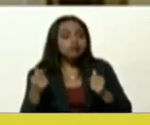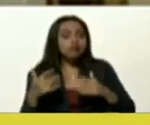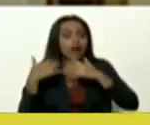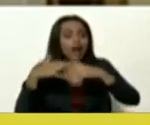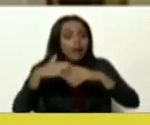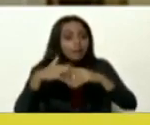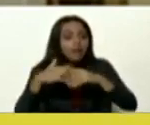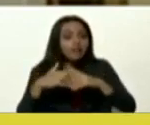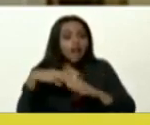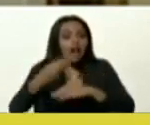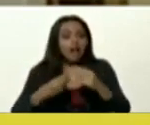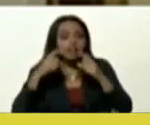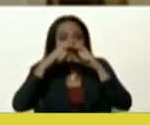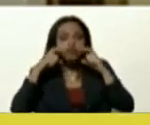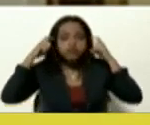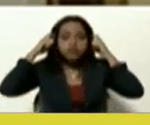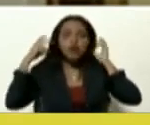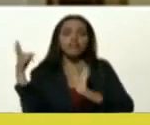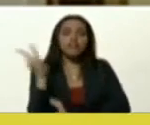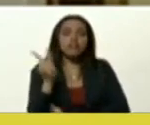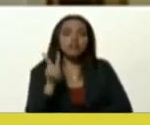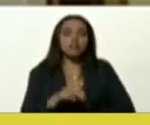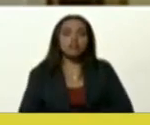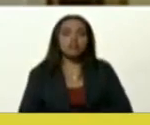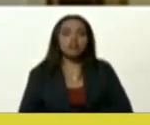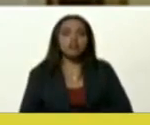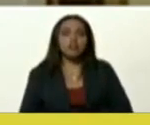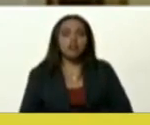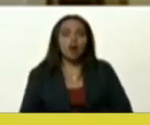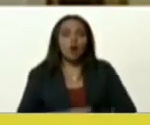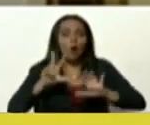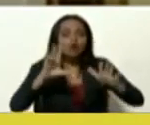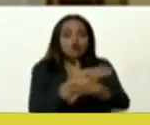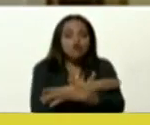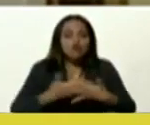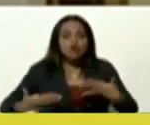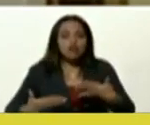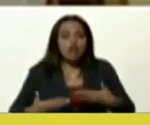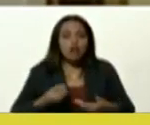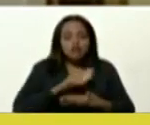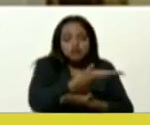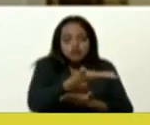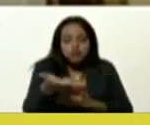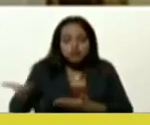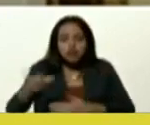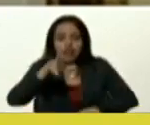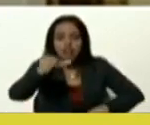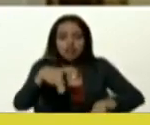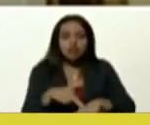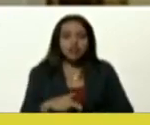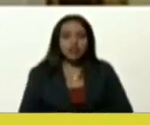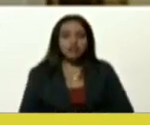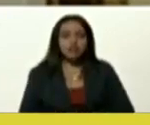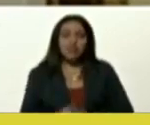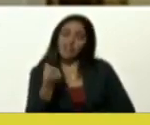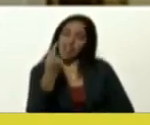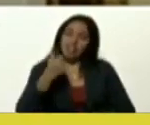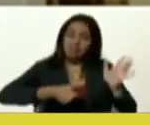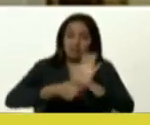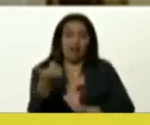fabrican tapabocas en el país. Ya tenemos 8 millones que van a empezar a distribuirse a nivel nacional. Son insuficientes.